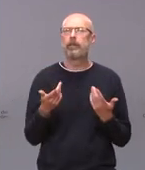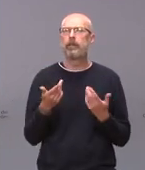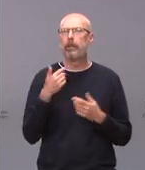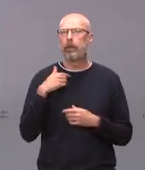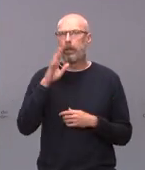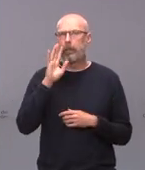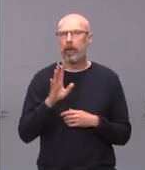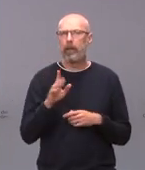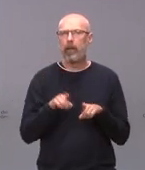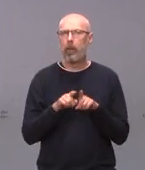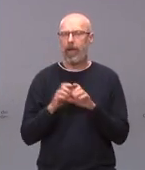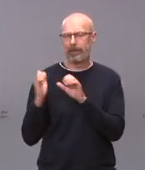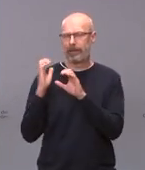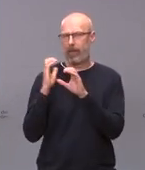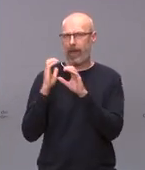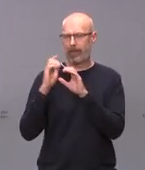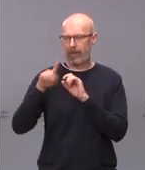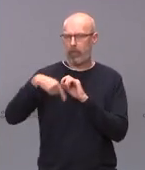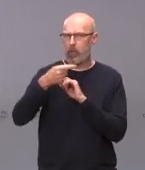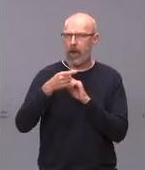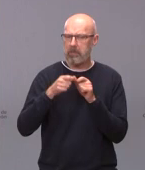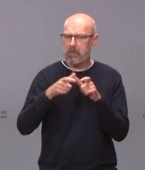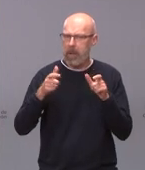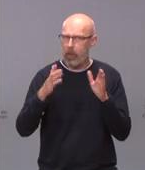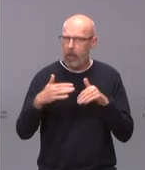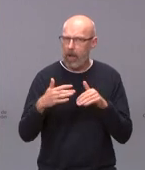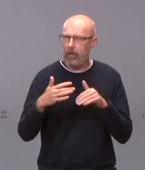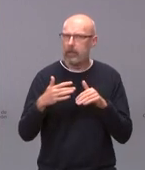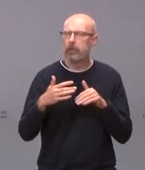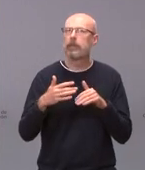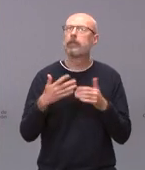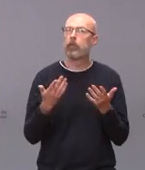ha habido efecto de semana santa no sé si van a desbloquear